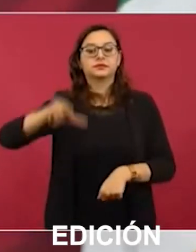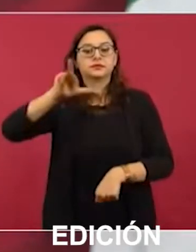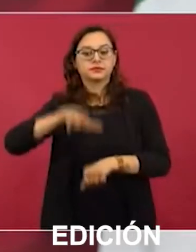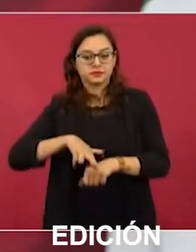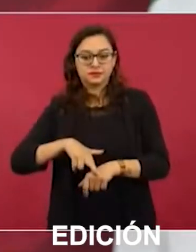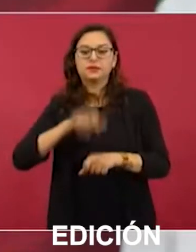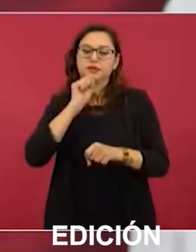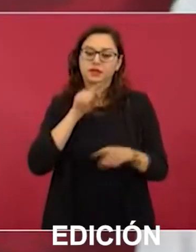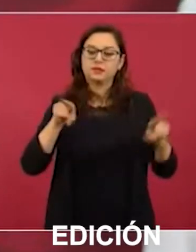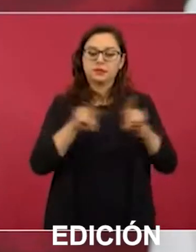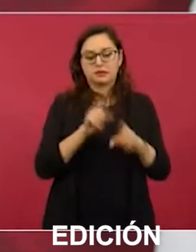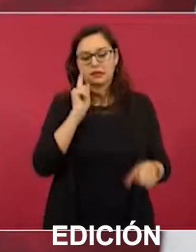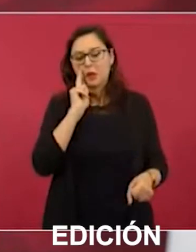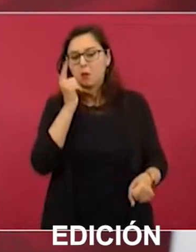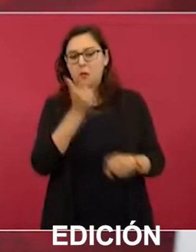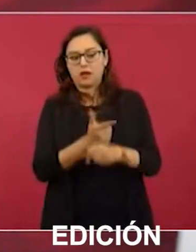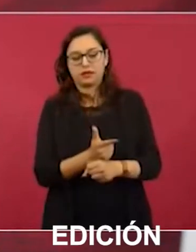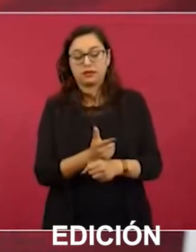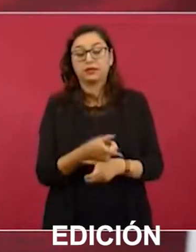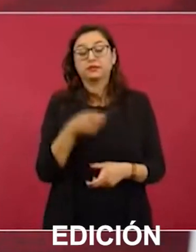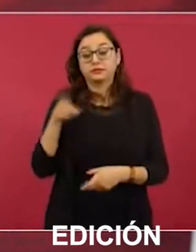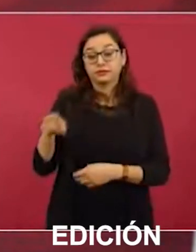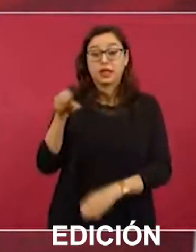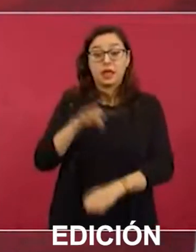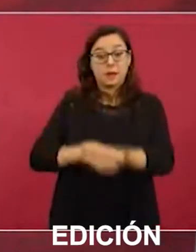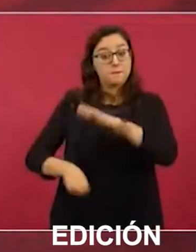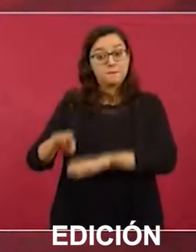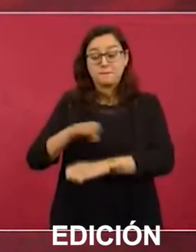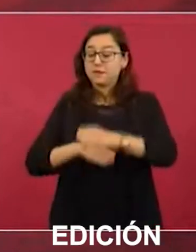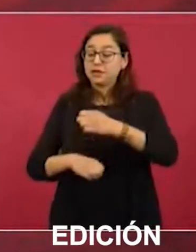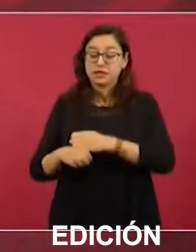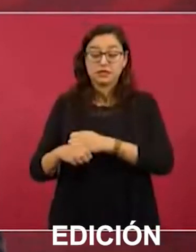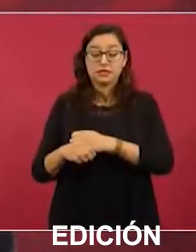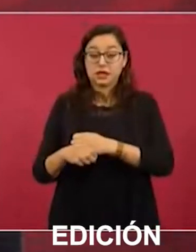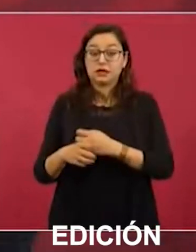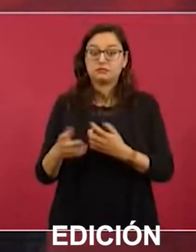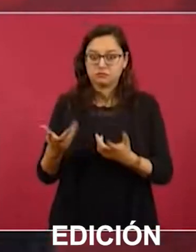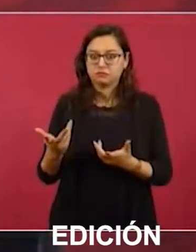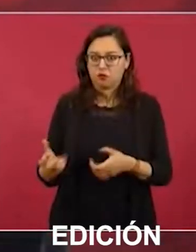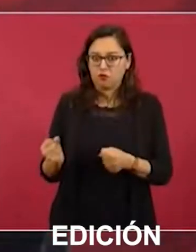Aún siendo esta empresa muy influyente.